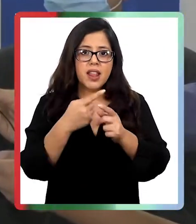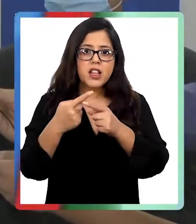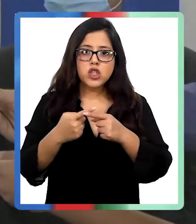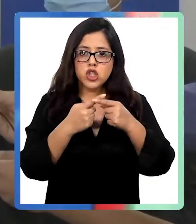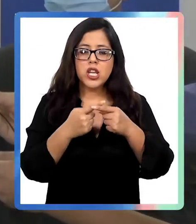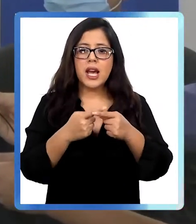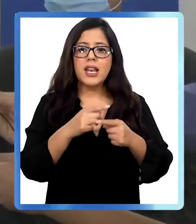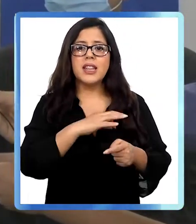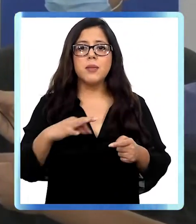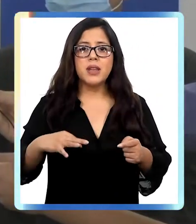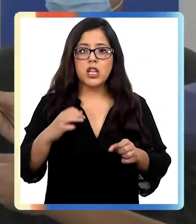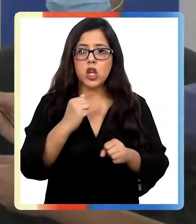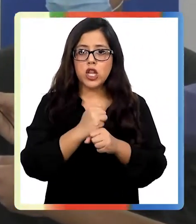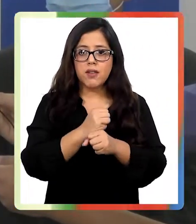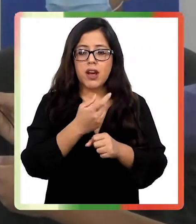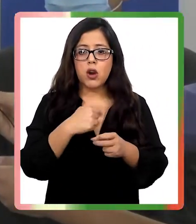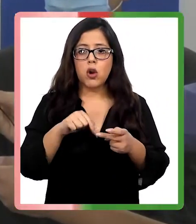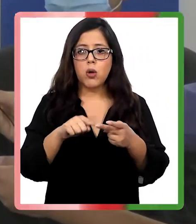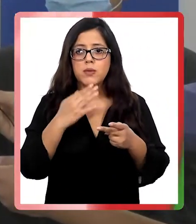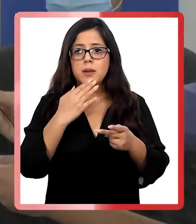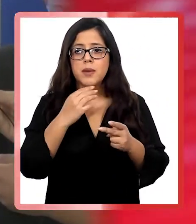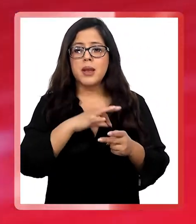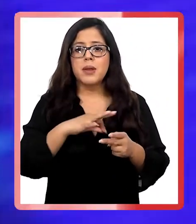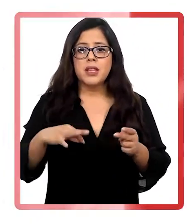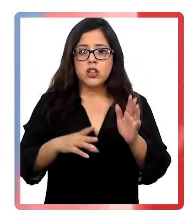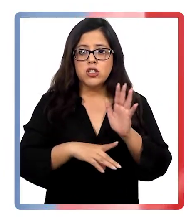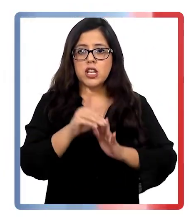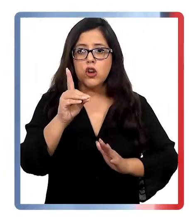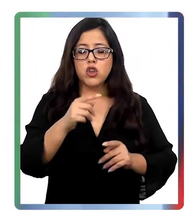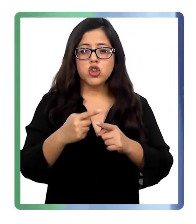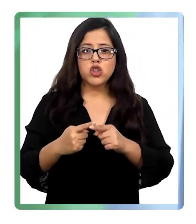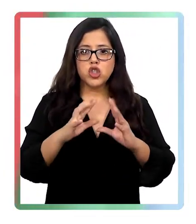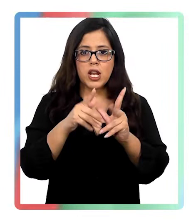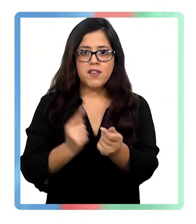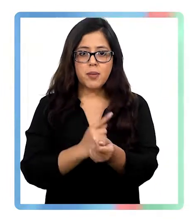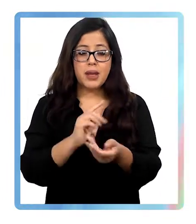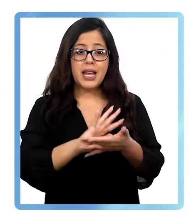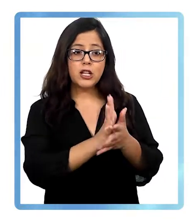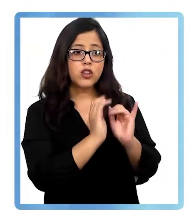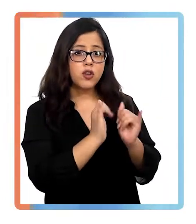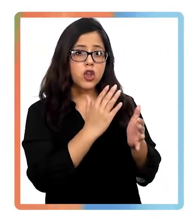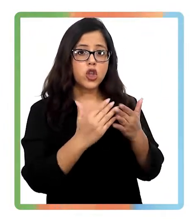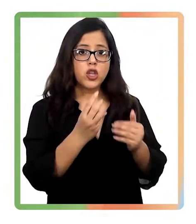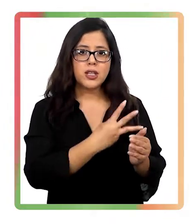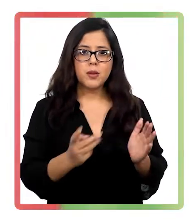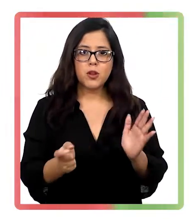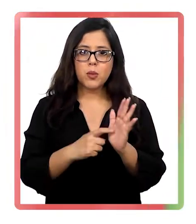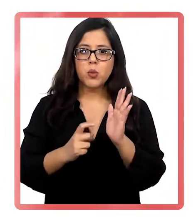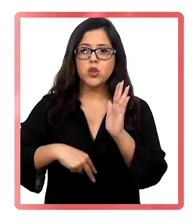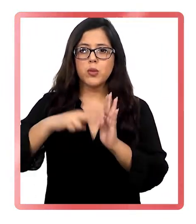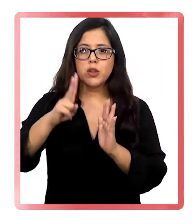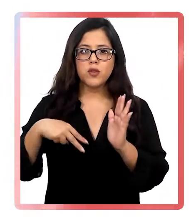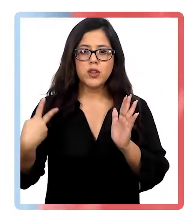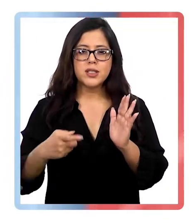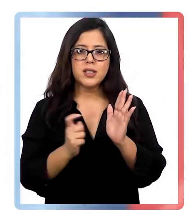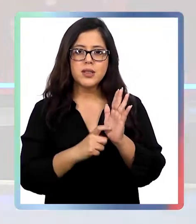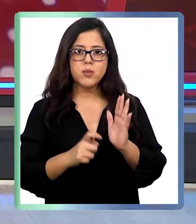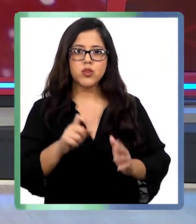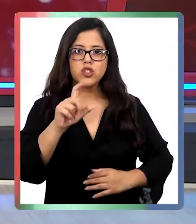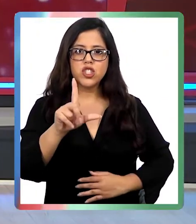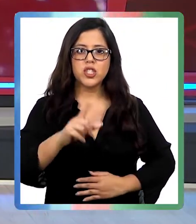Ministerio del Trabajo como del Ministerio de Desarrollo Social y Familia. Toda la información está en www.portavoznoticias